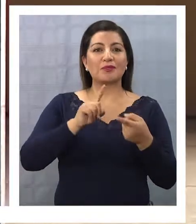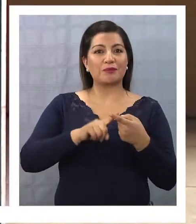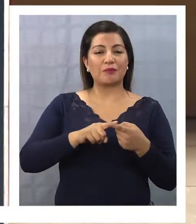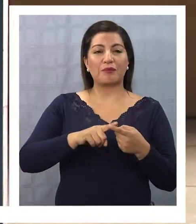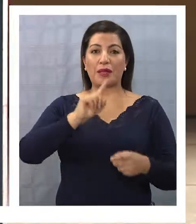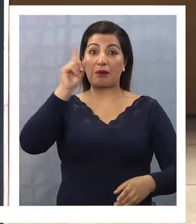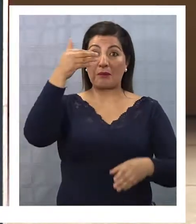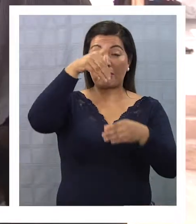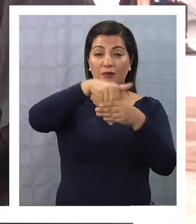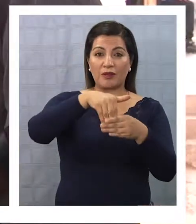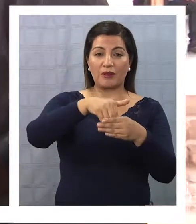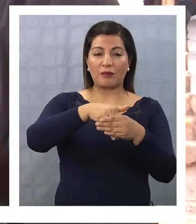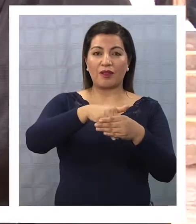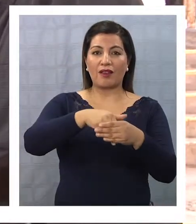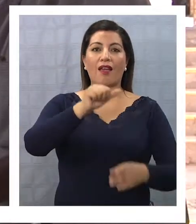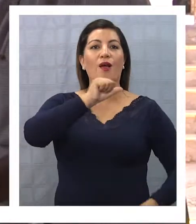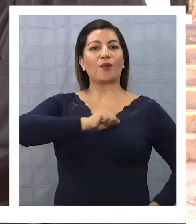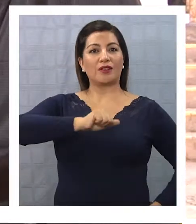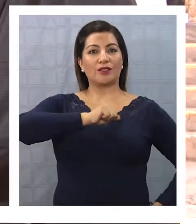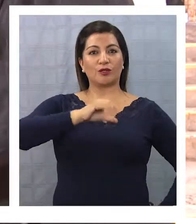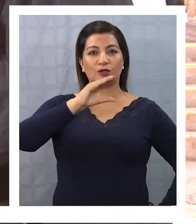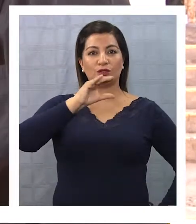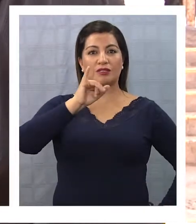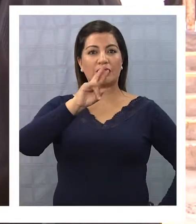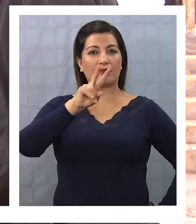primarias reflejen actitud cívica.